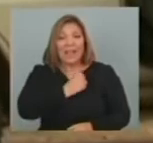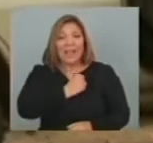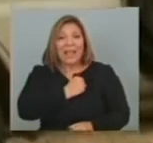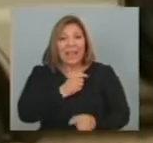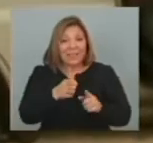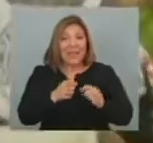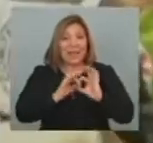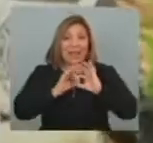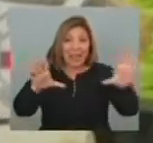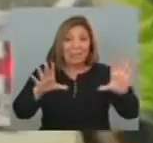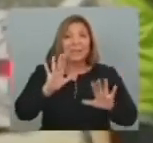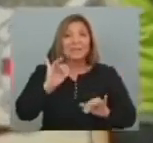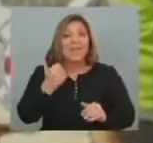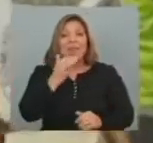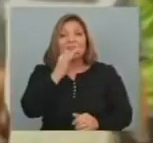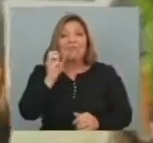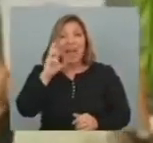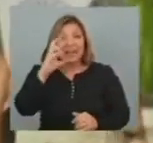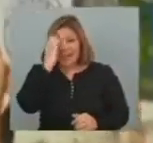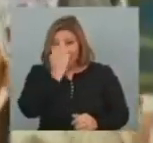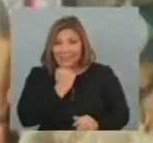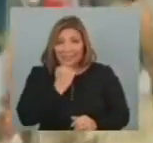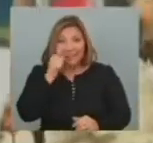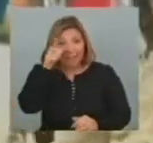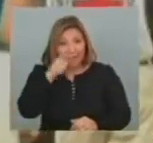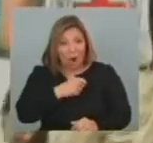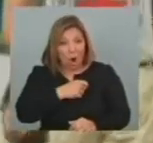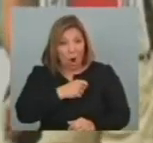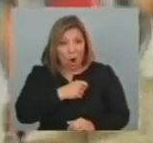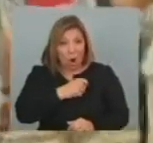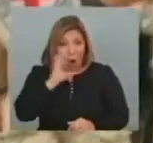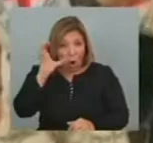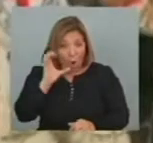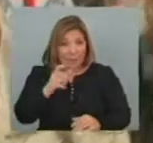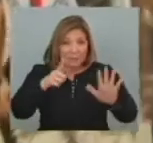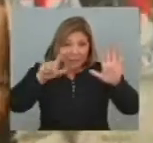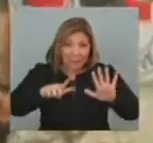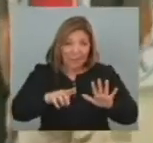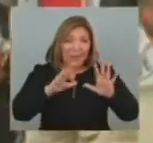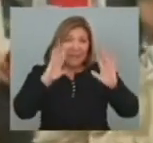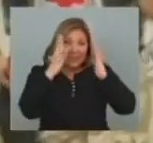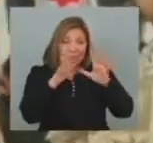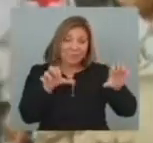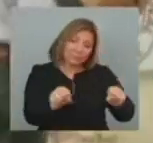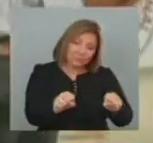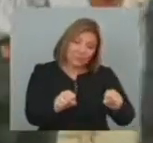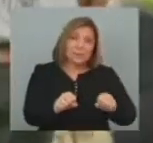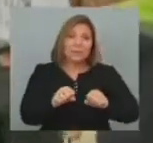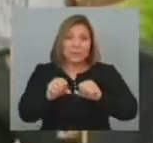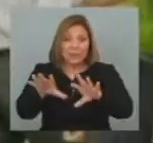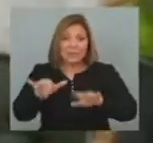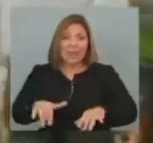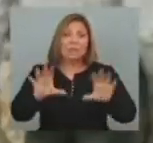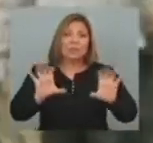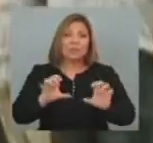Wobert Fue liberado Por el ejército De liberación nacional De Colombia Después de 7 meses De cautiverio En la selva Y ya está siendo Atendido por